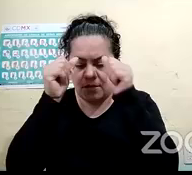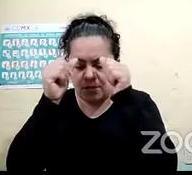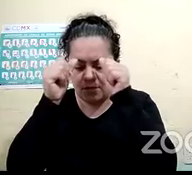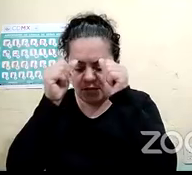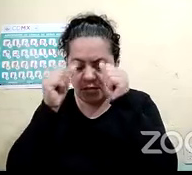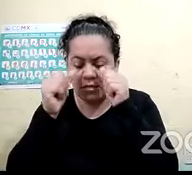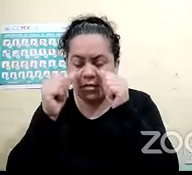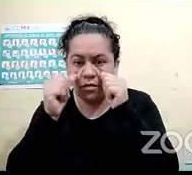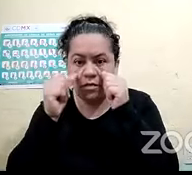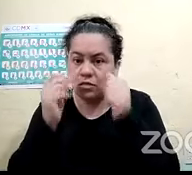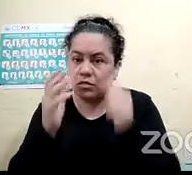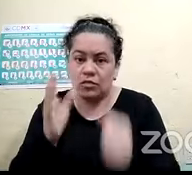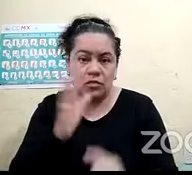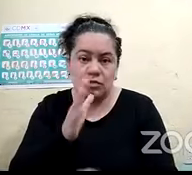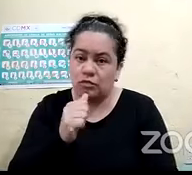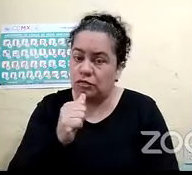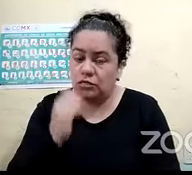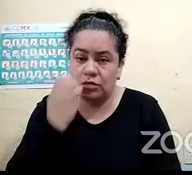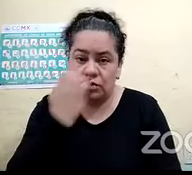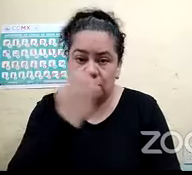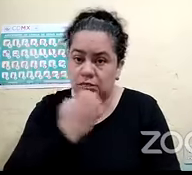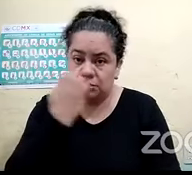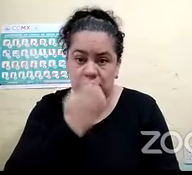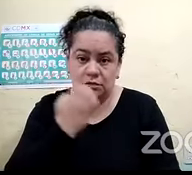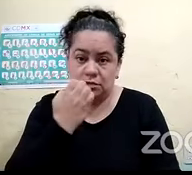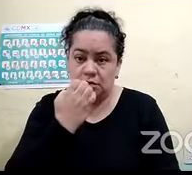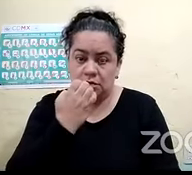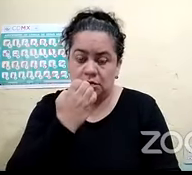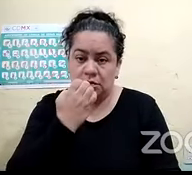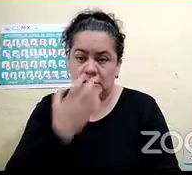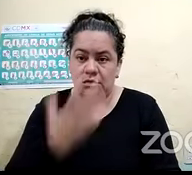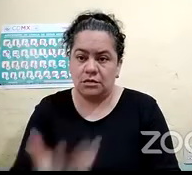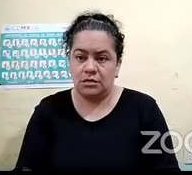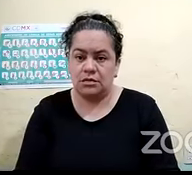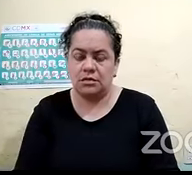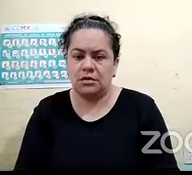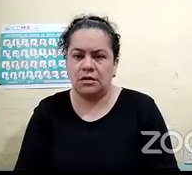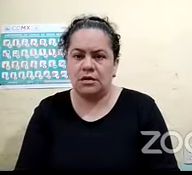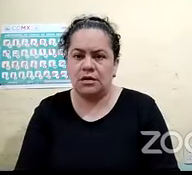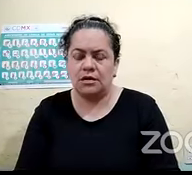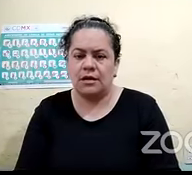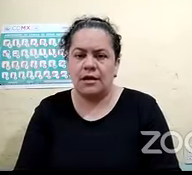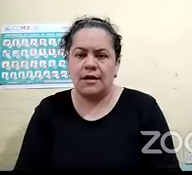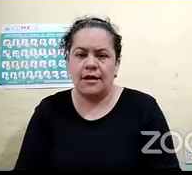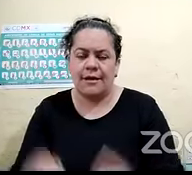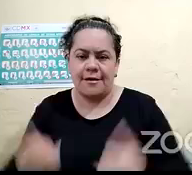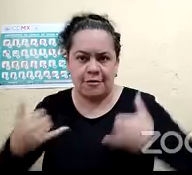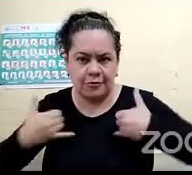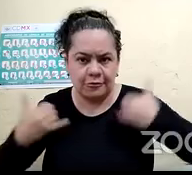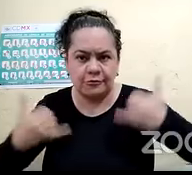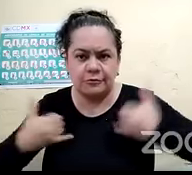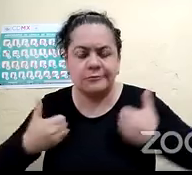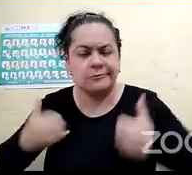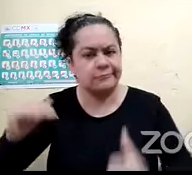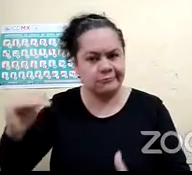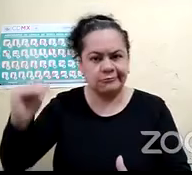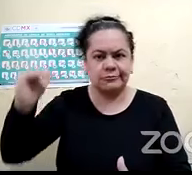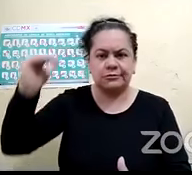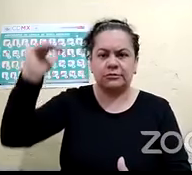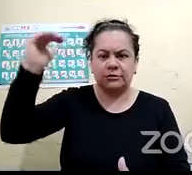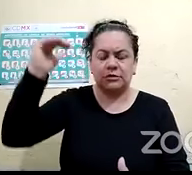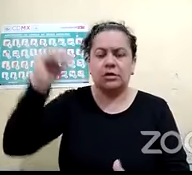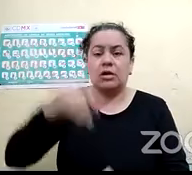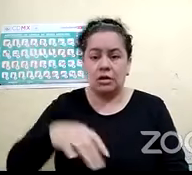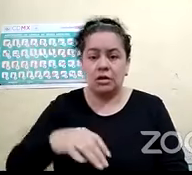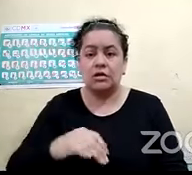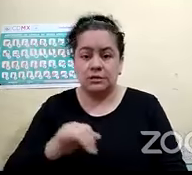por la situación. En la adolescencia es donde ya tuve la oportunidad de poder ingresar a la